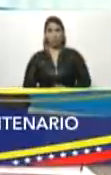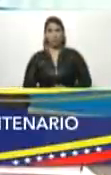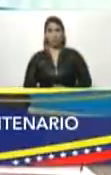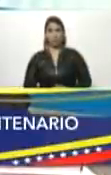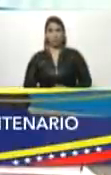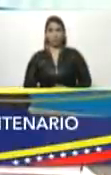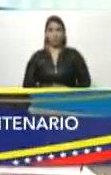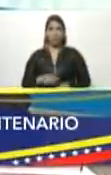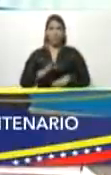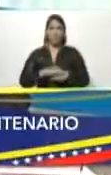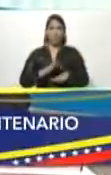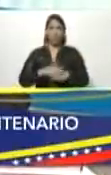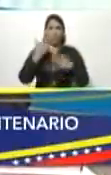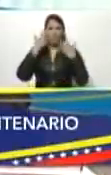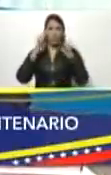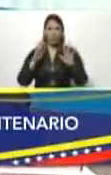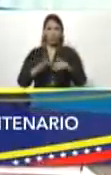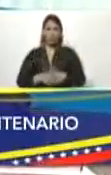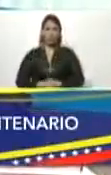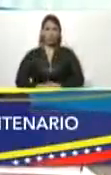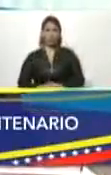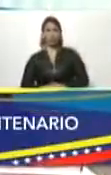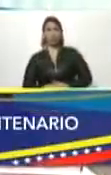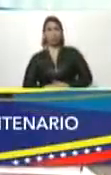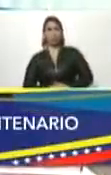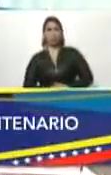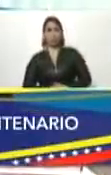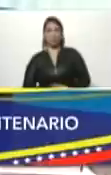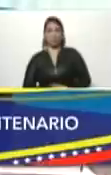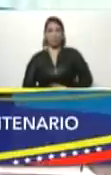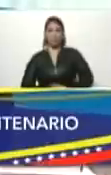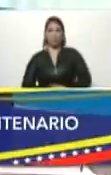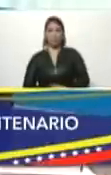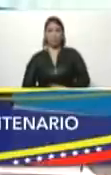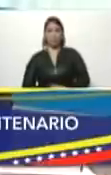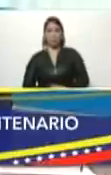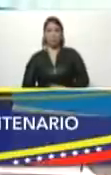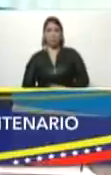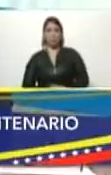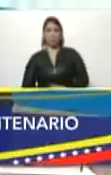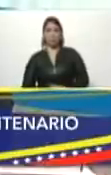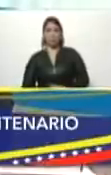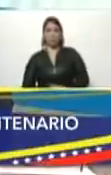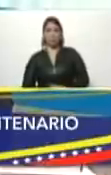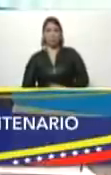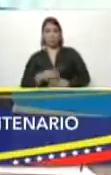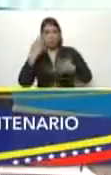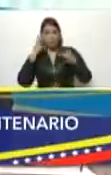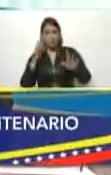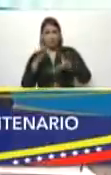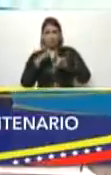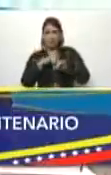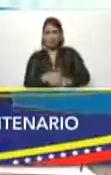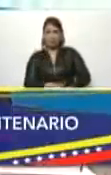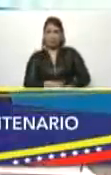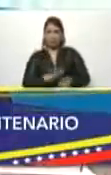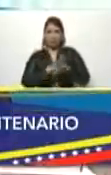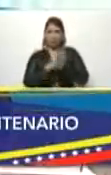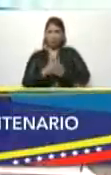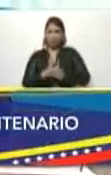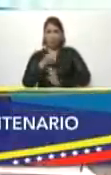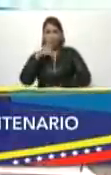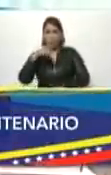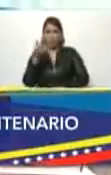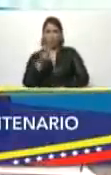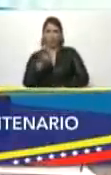porque se nos pretende excluir al pueblo de Venezuela de la